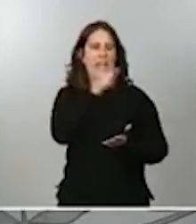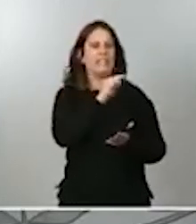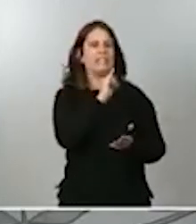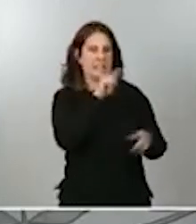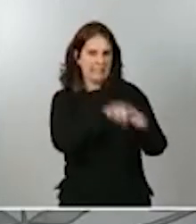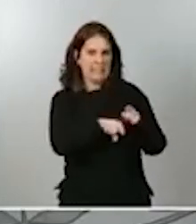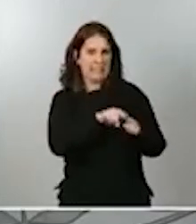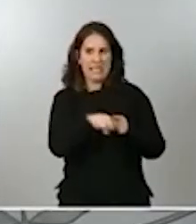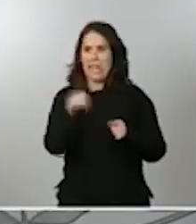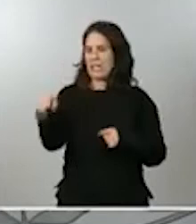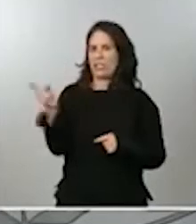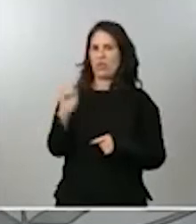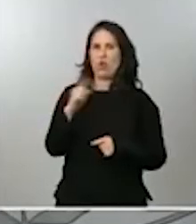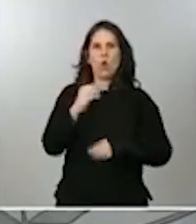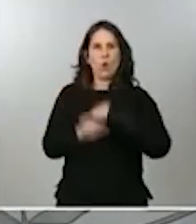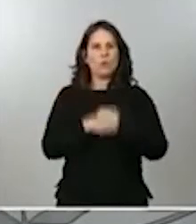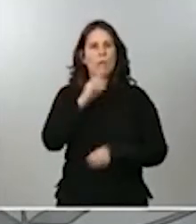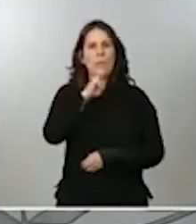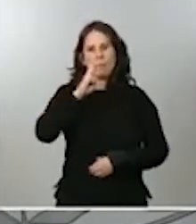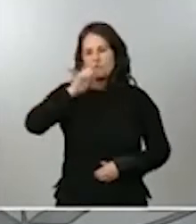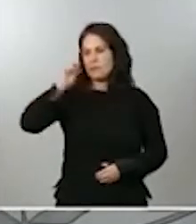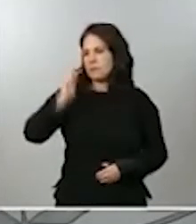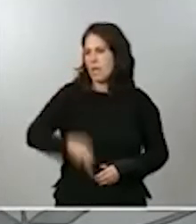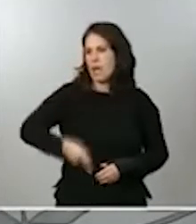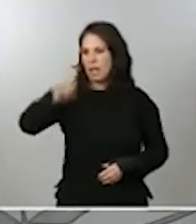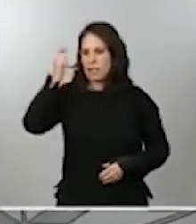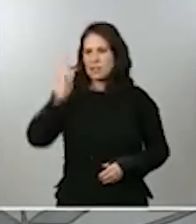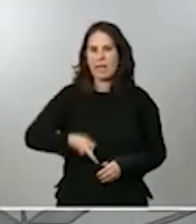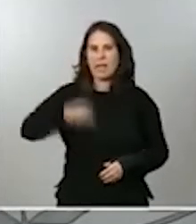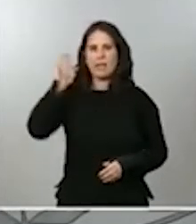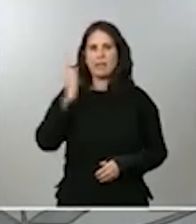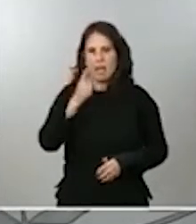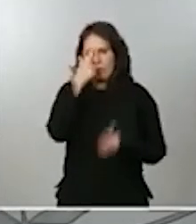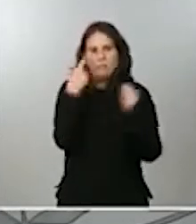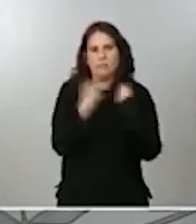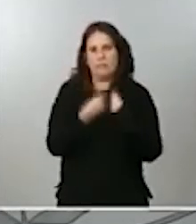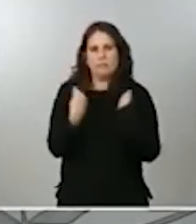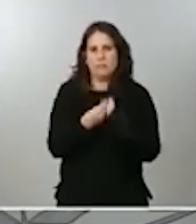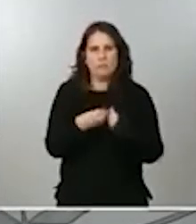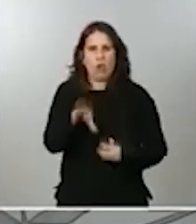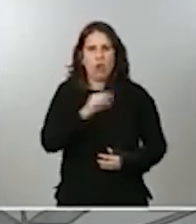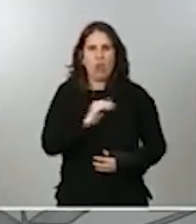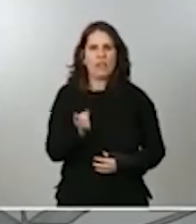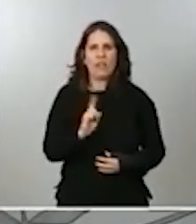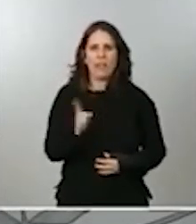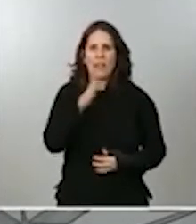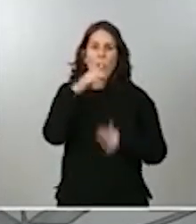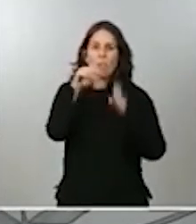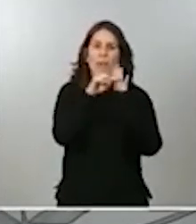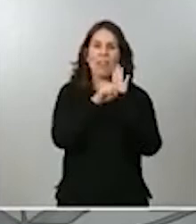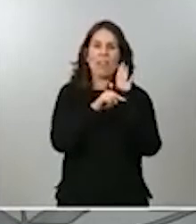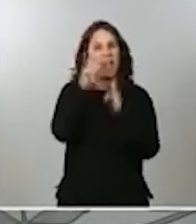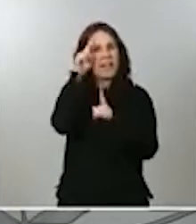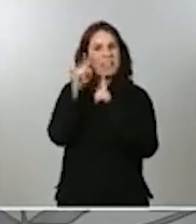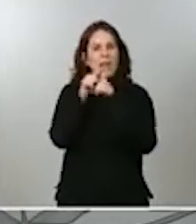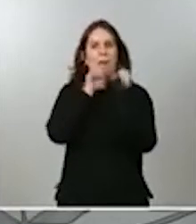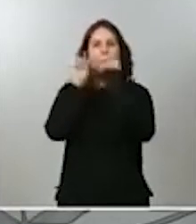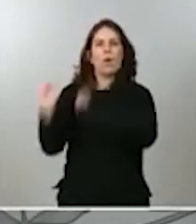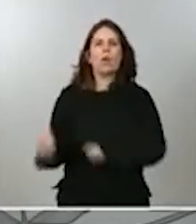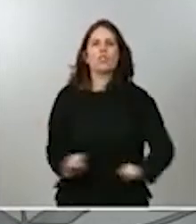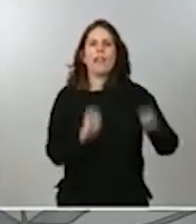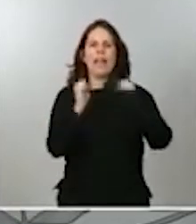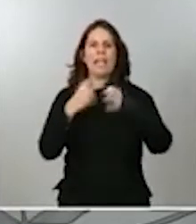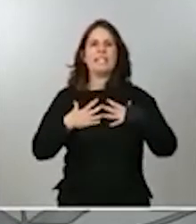Popular de forma permanente no se entiende porque son medidas que van dirigidas a proteger la salud de los